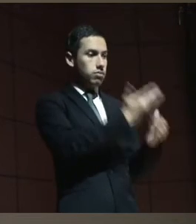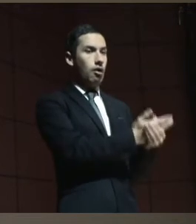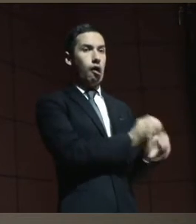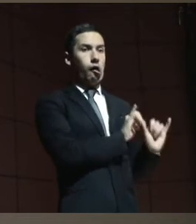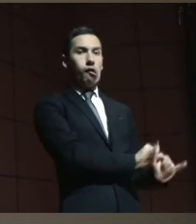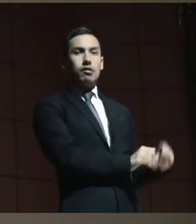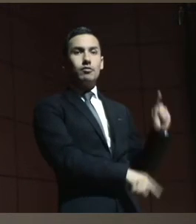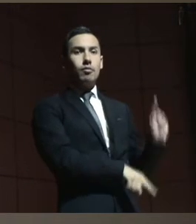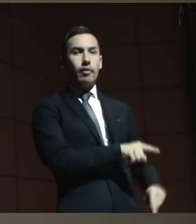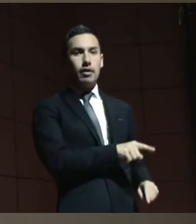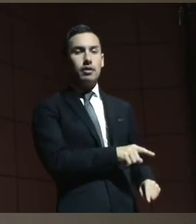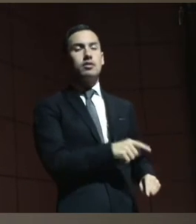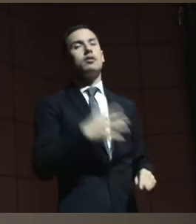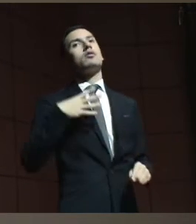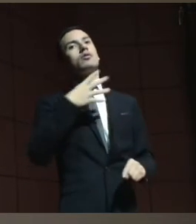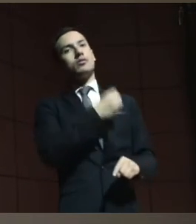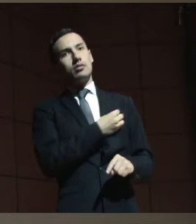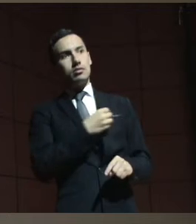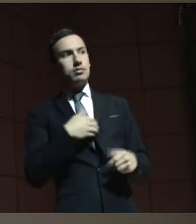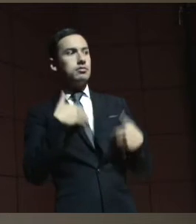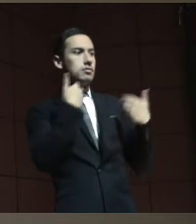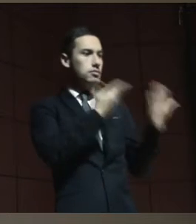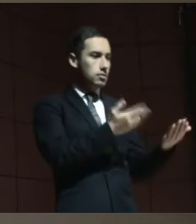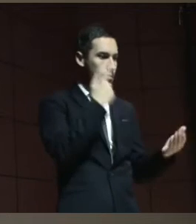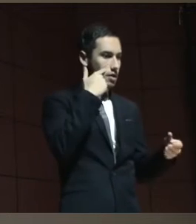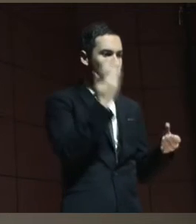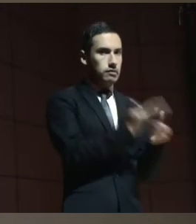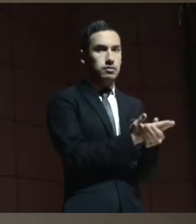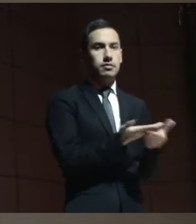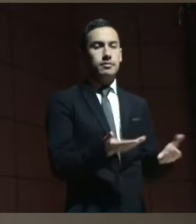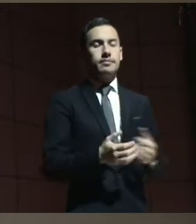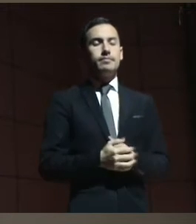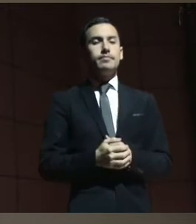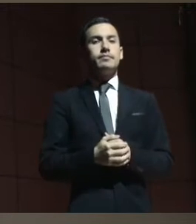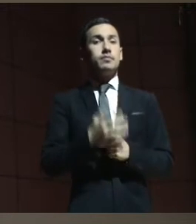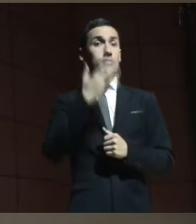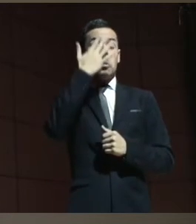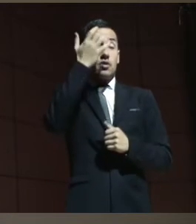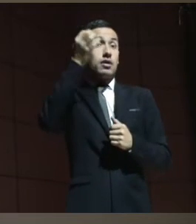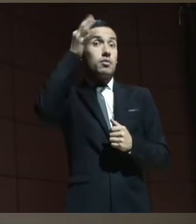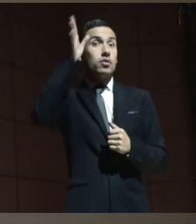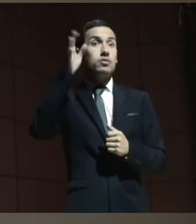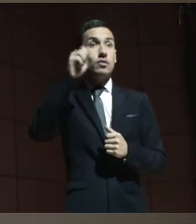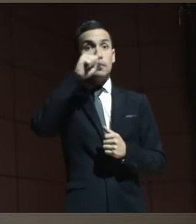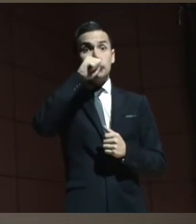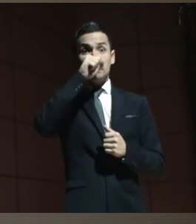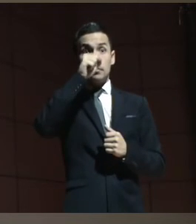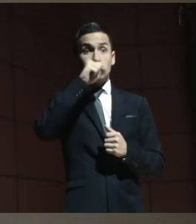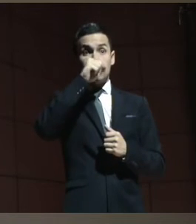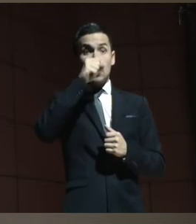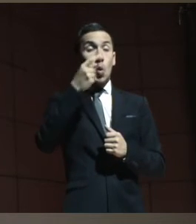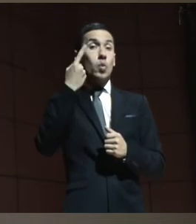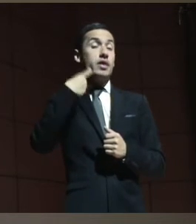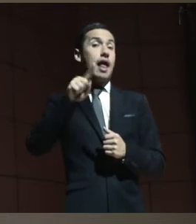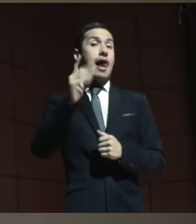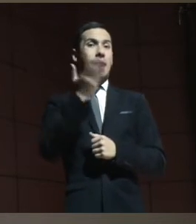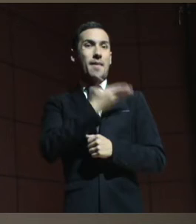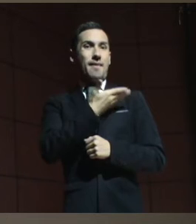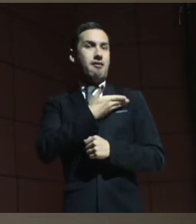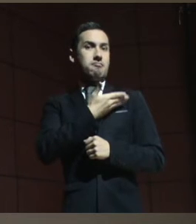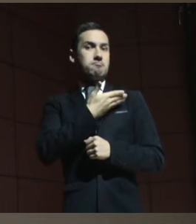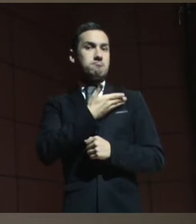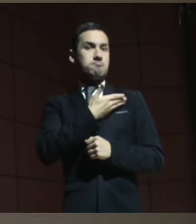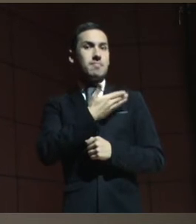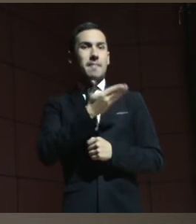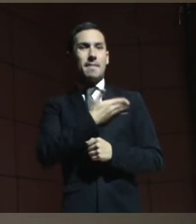eso hemos escrito diciendo vida archivada. Porque un día cualquiera, la mamá se presenta ante